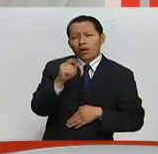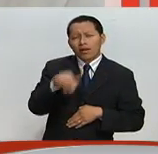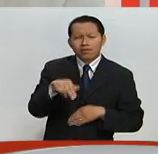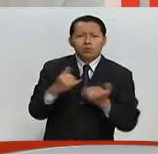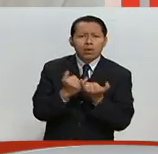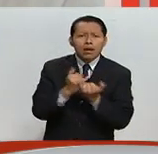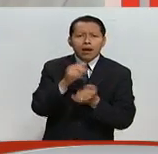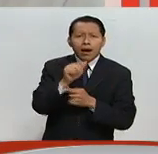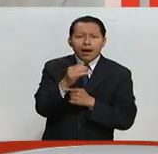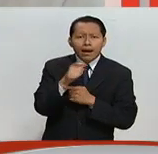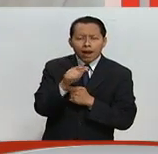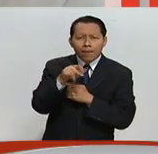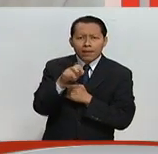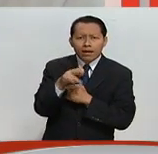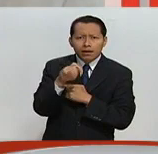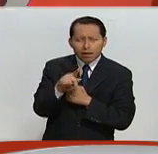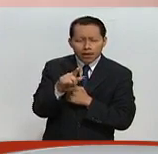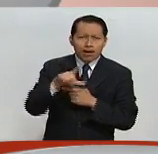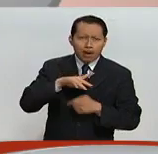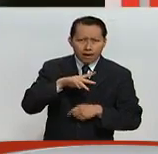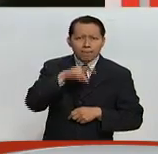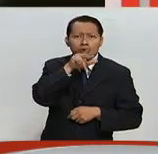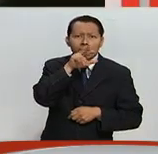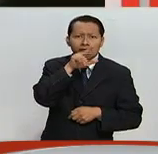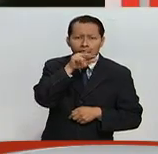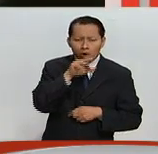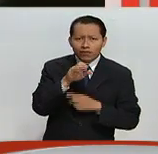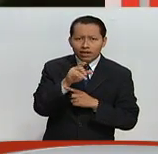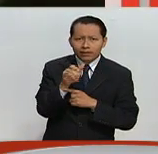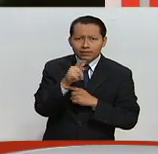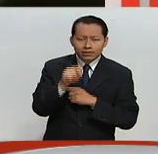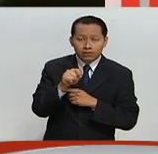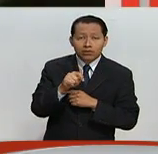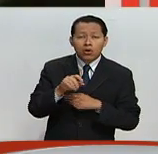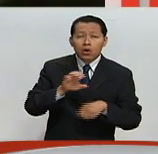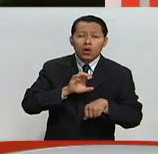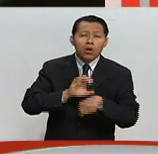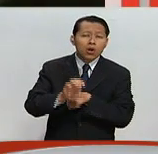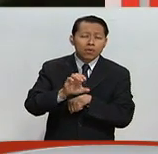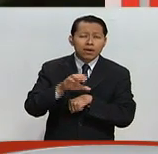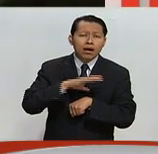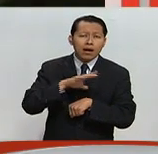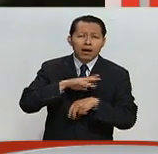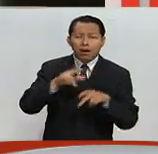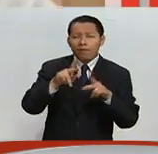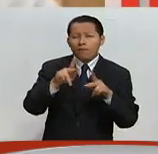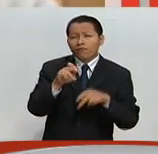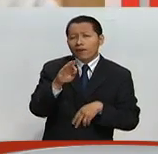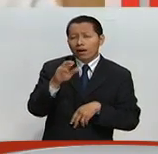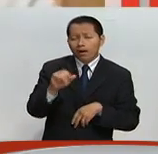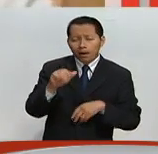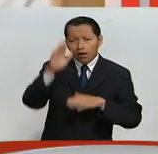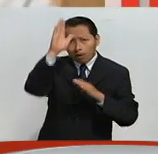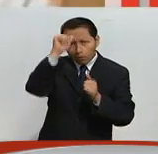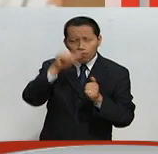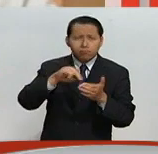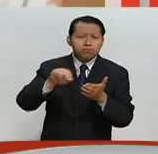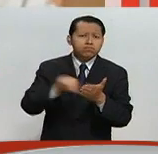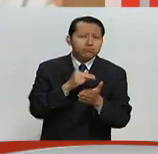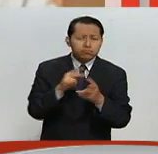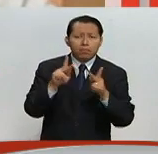expresan su preocupación por el Brexit. Colombia firma el histórico acuerdo de paz con las FARC. Nos llegó